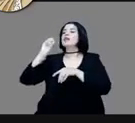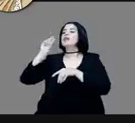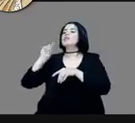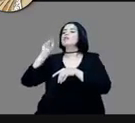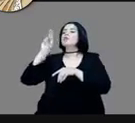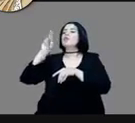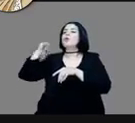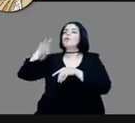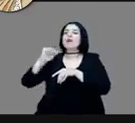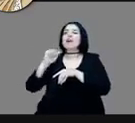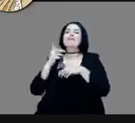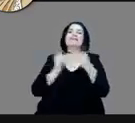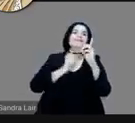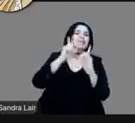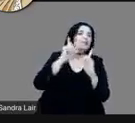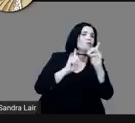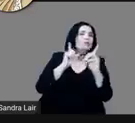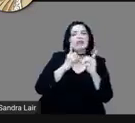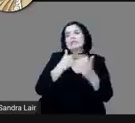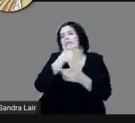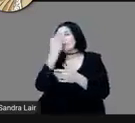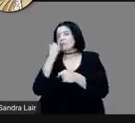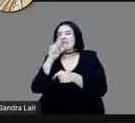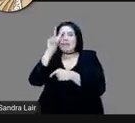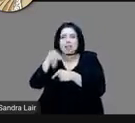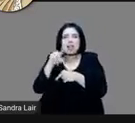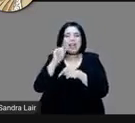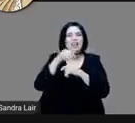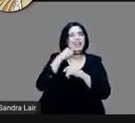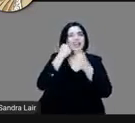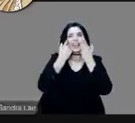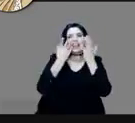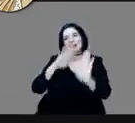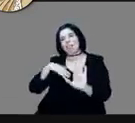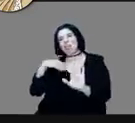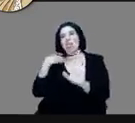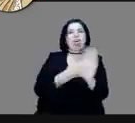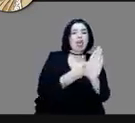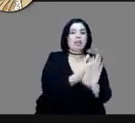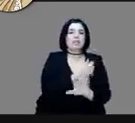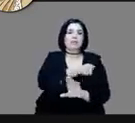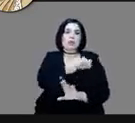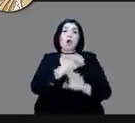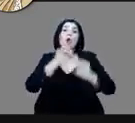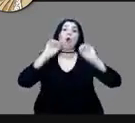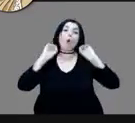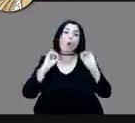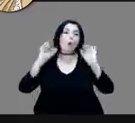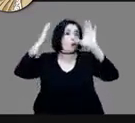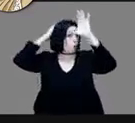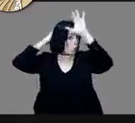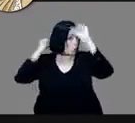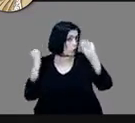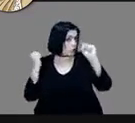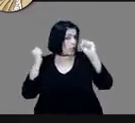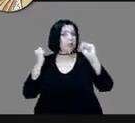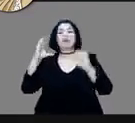mexica de Tenochtitlán. O si, en realidad, Cortés toma la delantera y